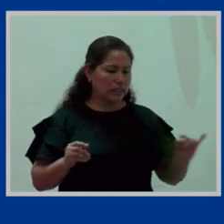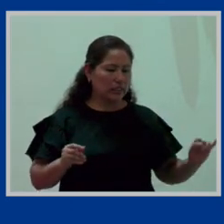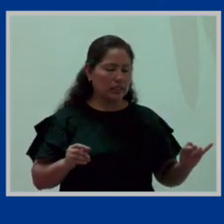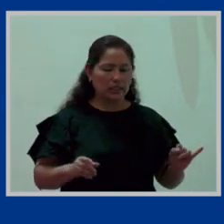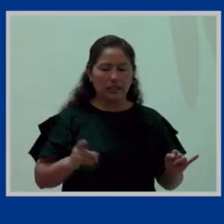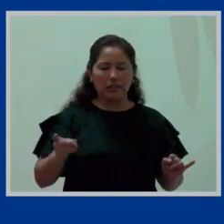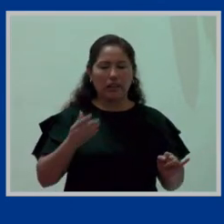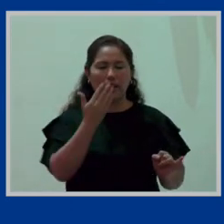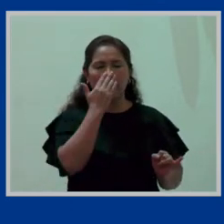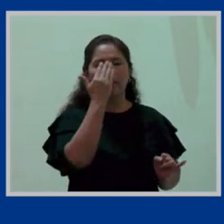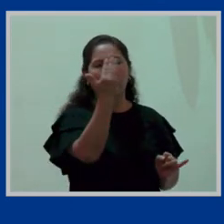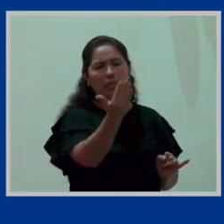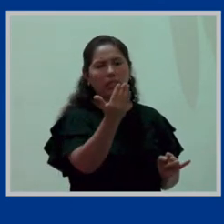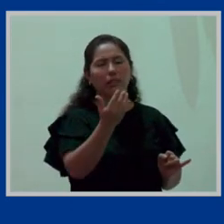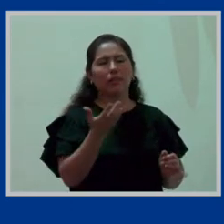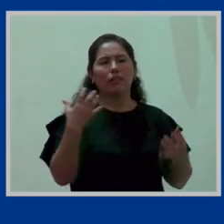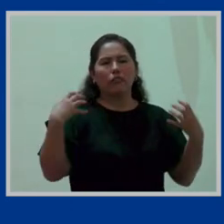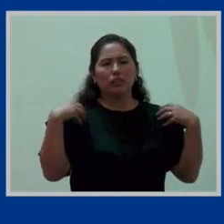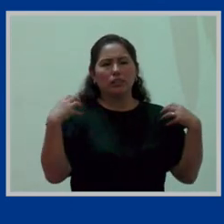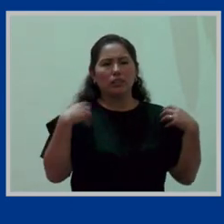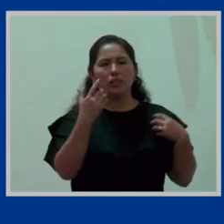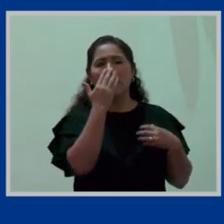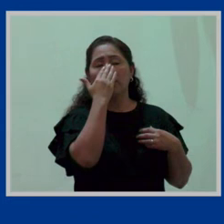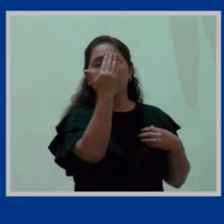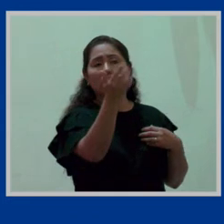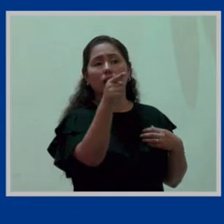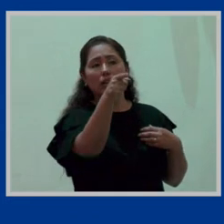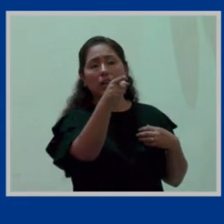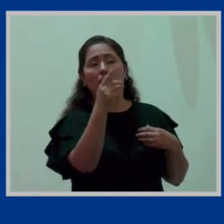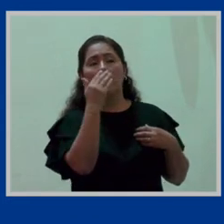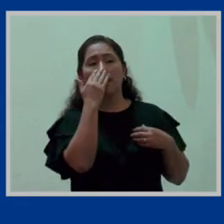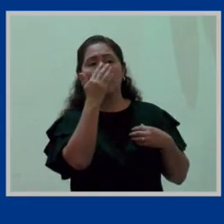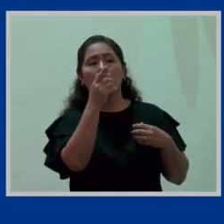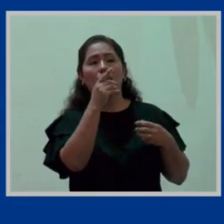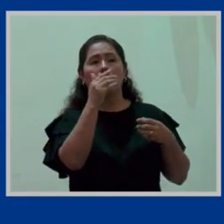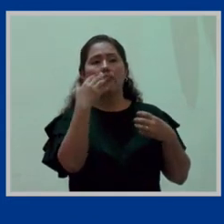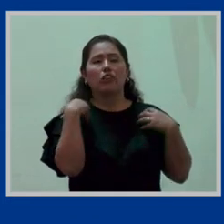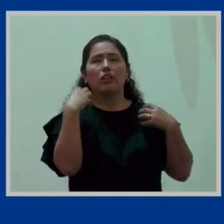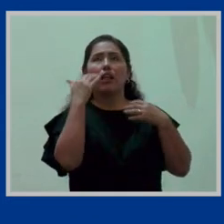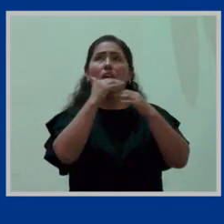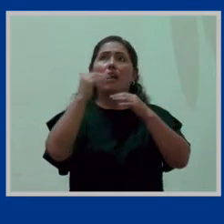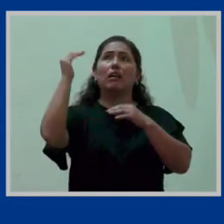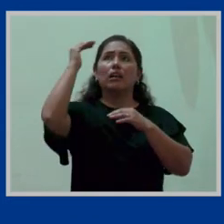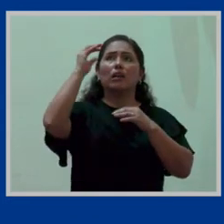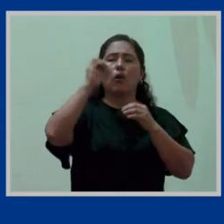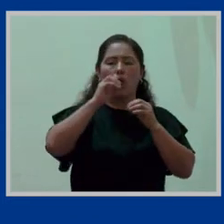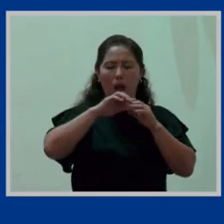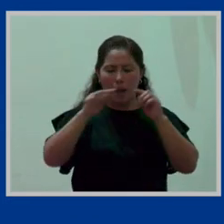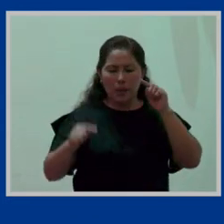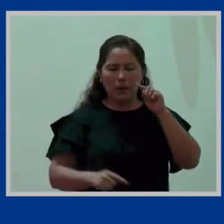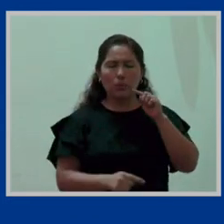que está al frente, la oficina que está al frente, la oficina que está arriba, o la oficina que está abajo.